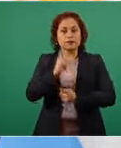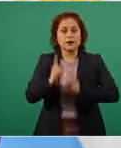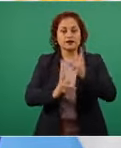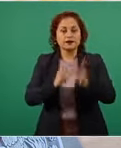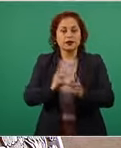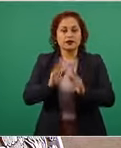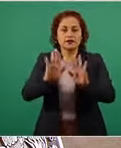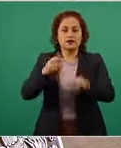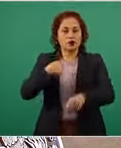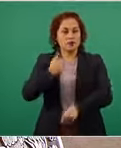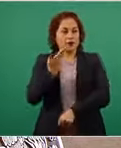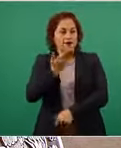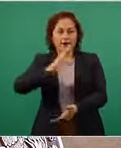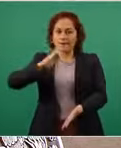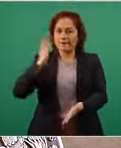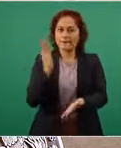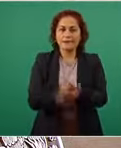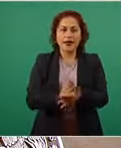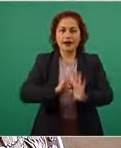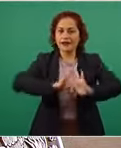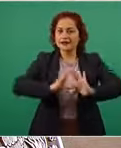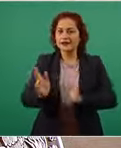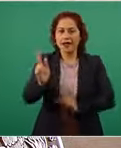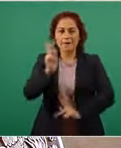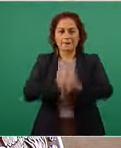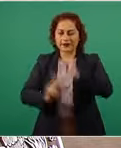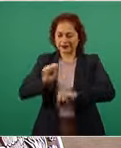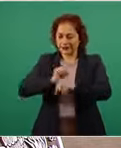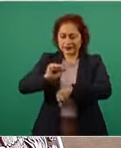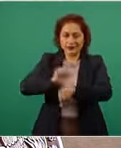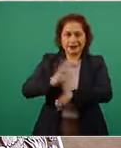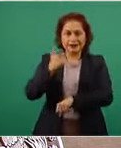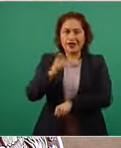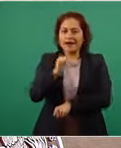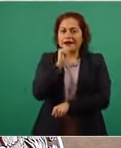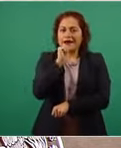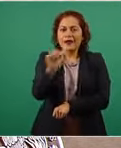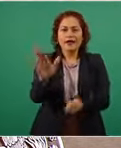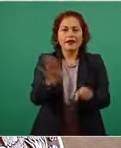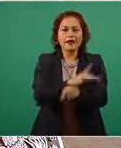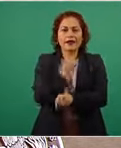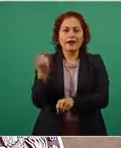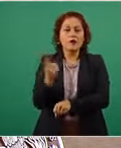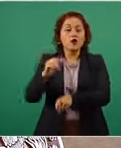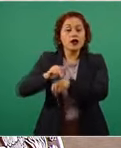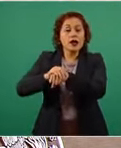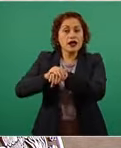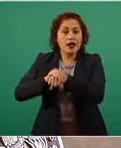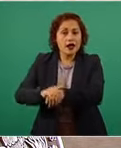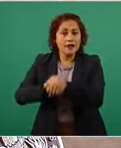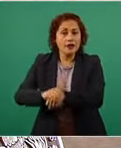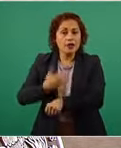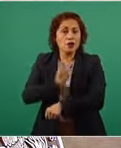Argentina porque todo el dinero que entraba se fugaba en manos de los amigos del presidente de turno